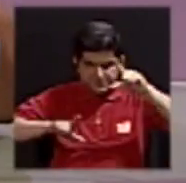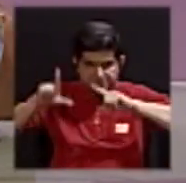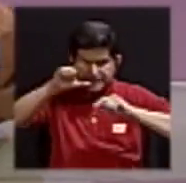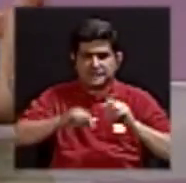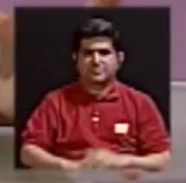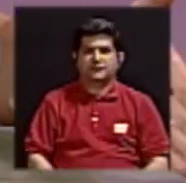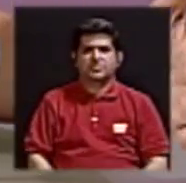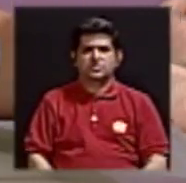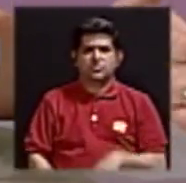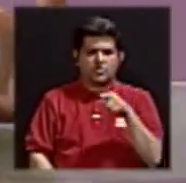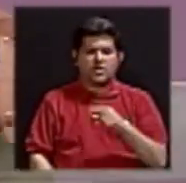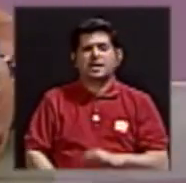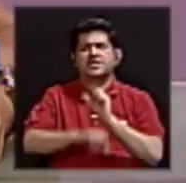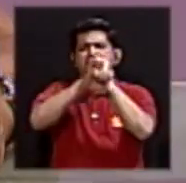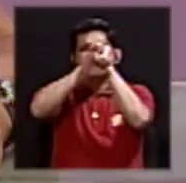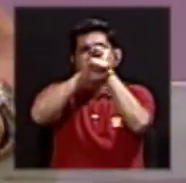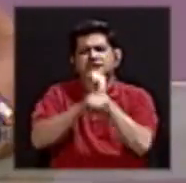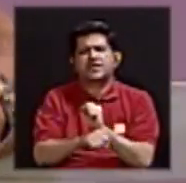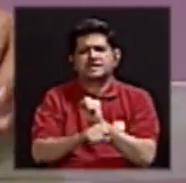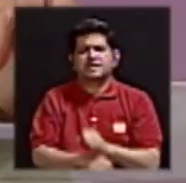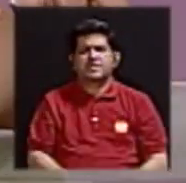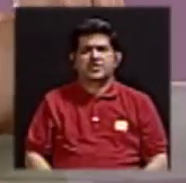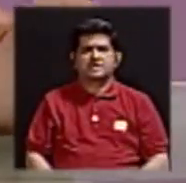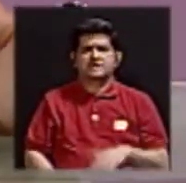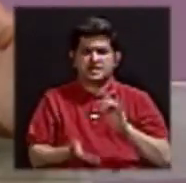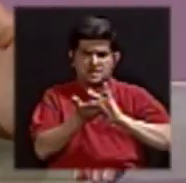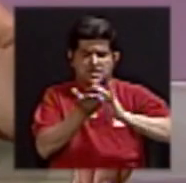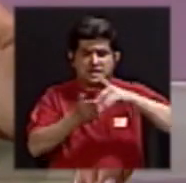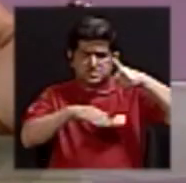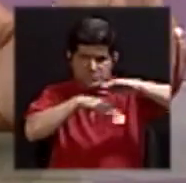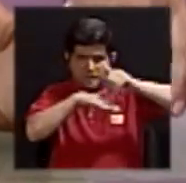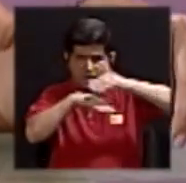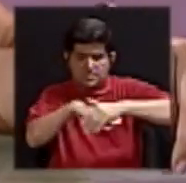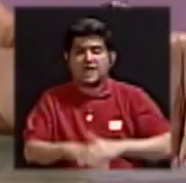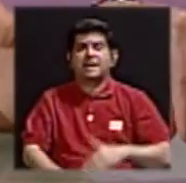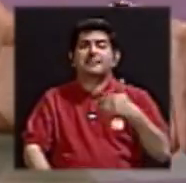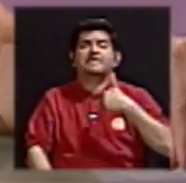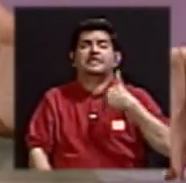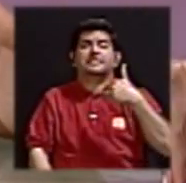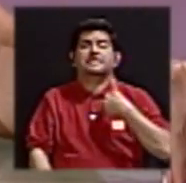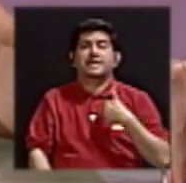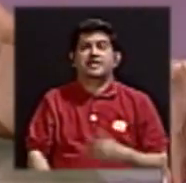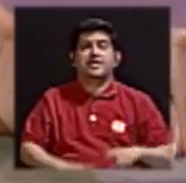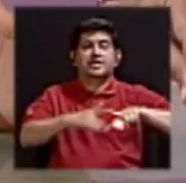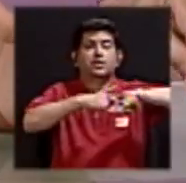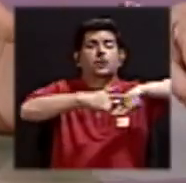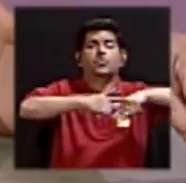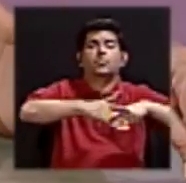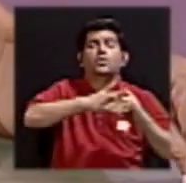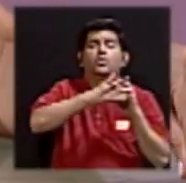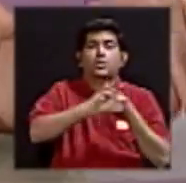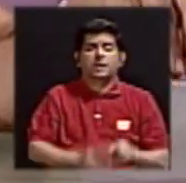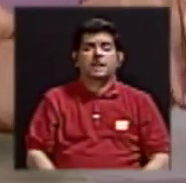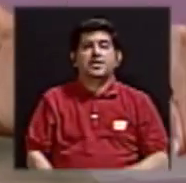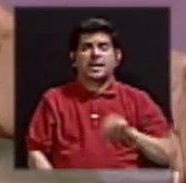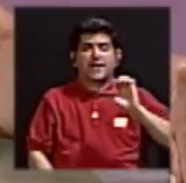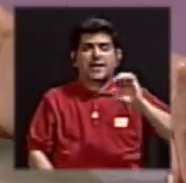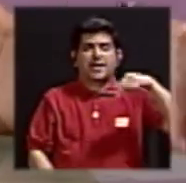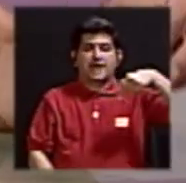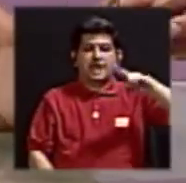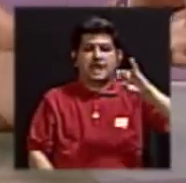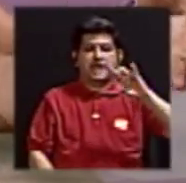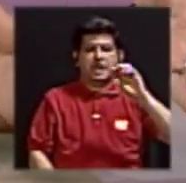tradicionalmente recetado son hormonas que tienen un origen equino. Son